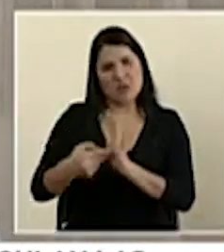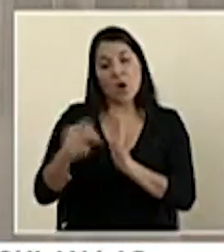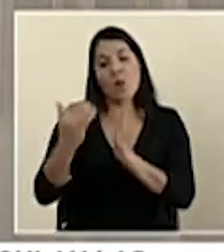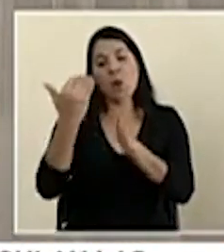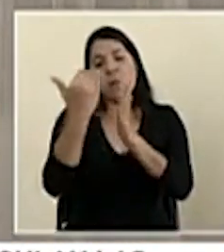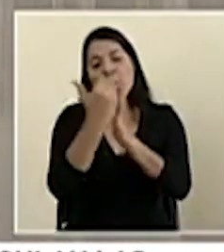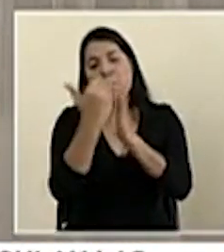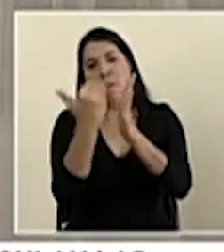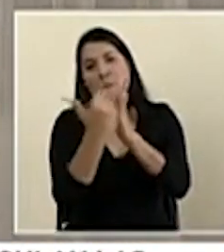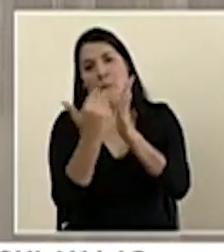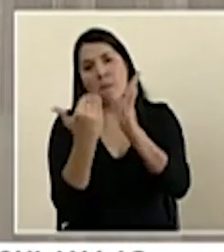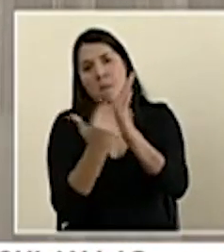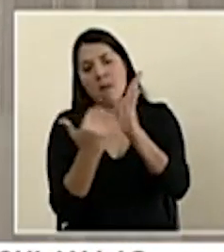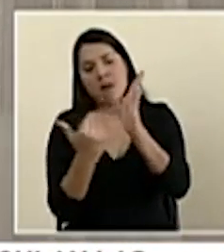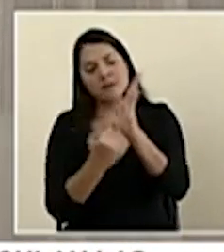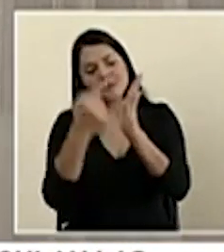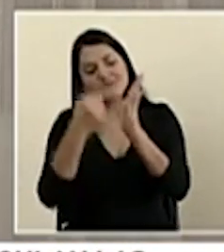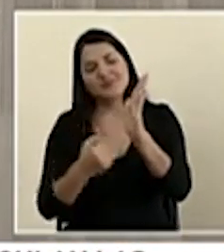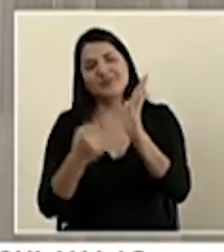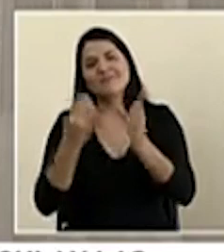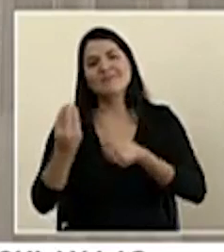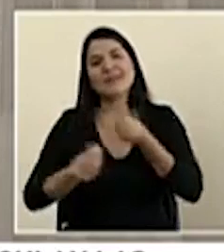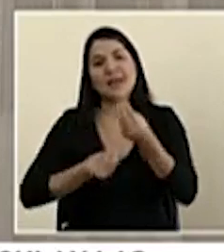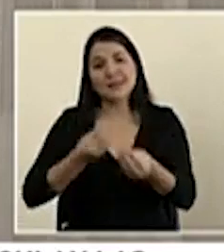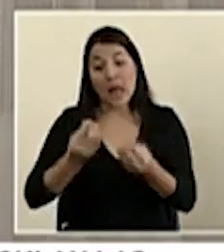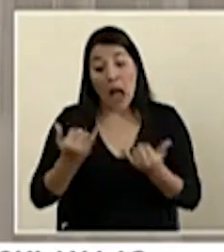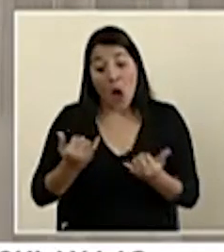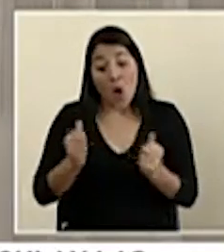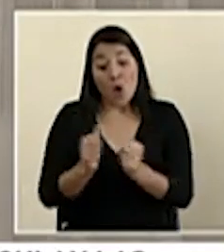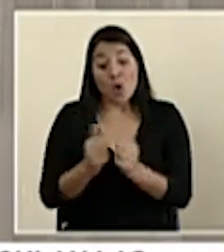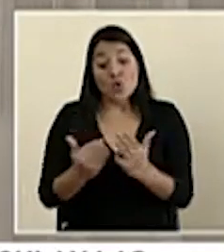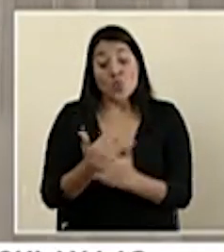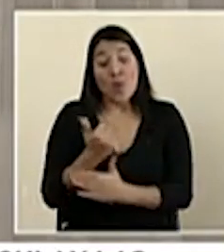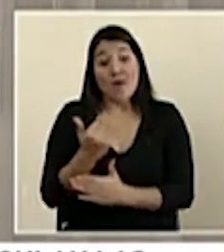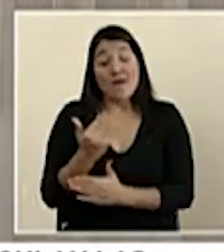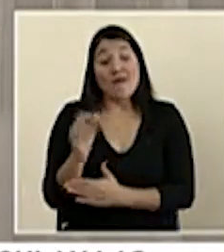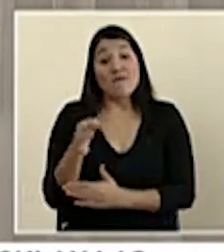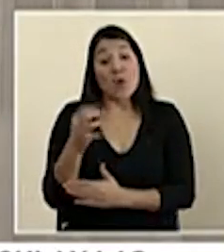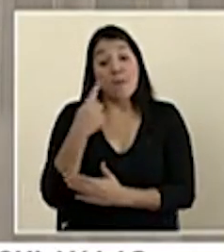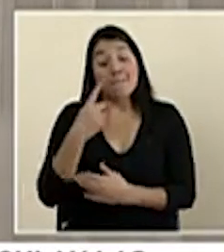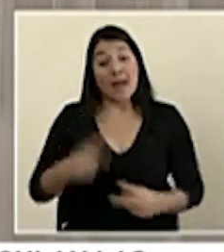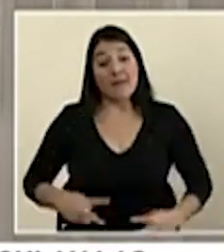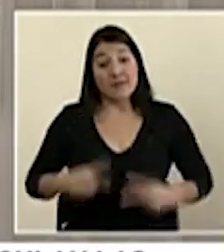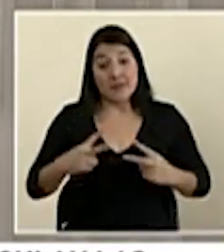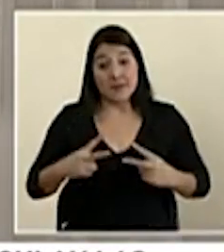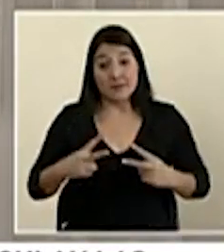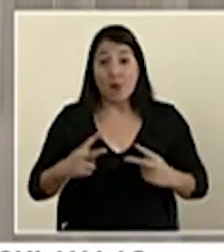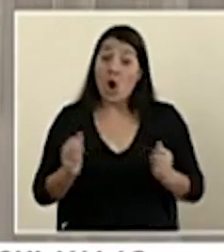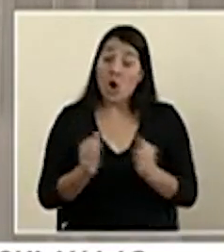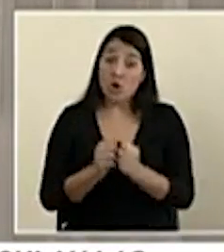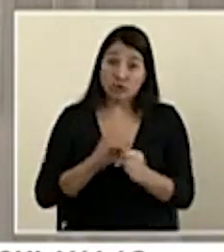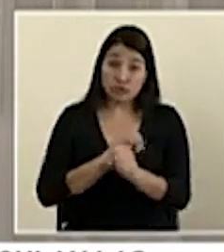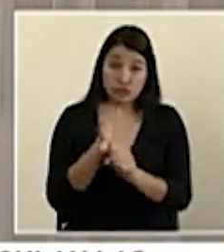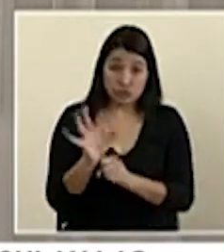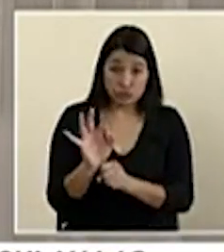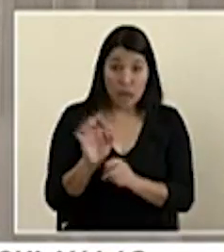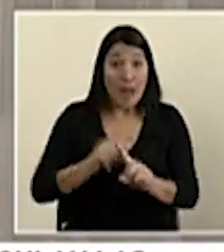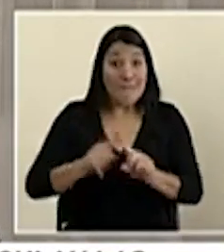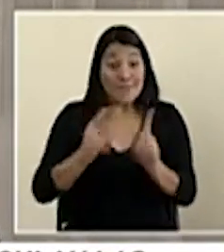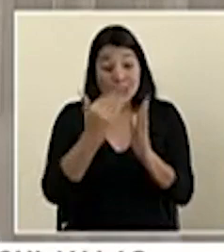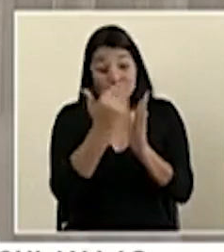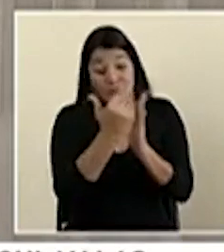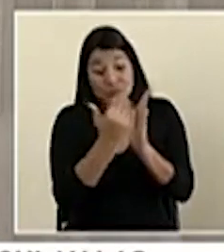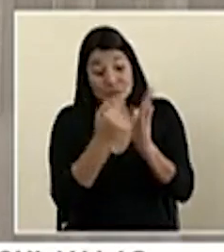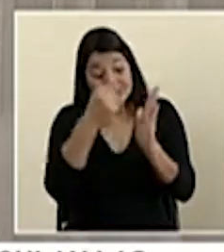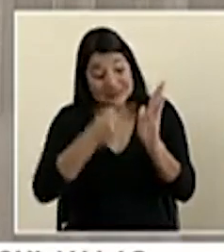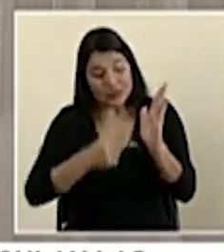de vivir por el COVID-19. Pero esos protocolos tienen que ser cumplidos, tienen que ser ejecutados, tienen